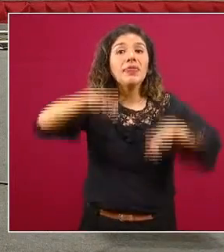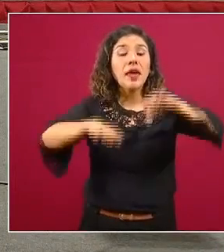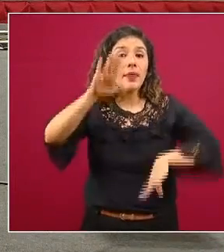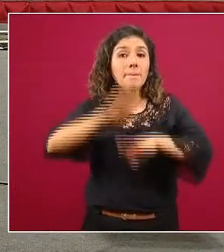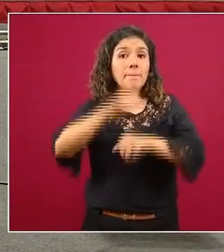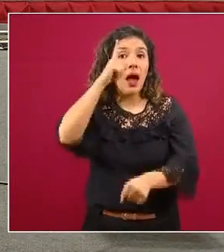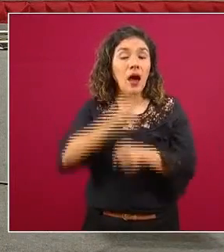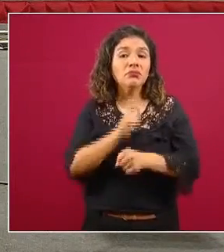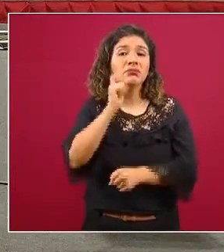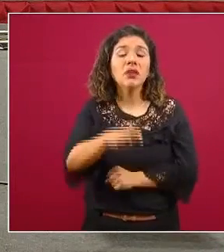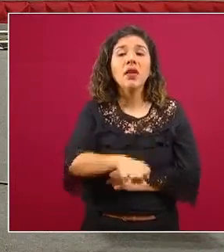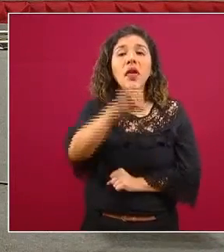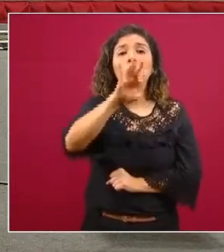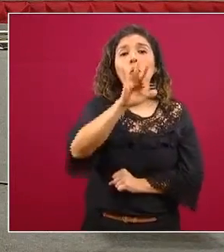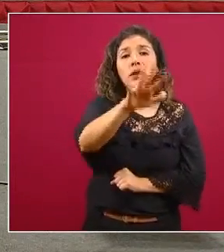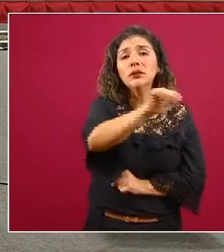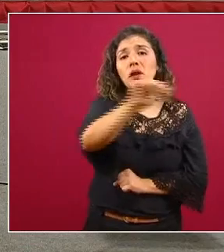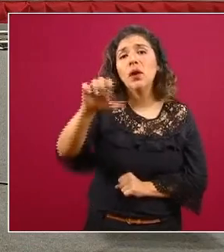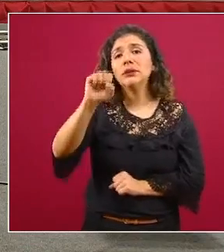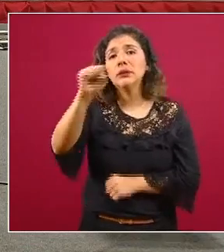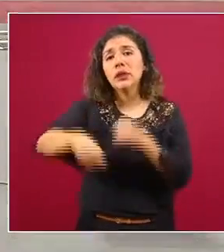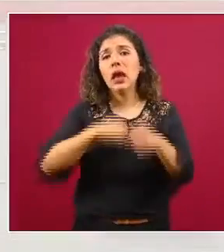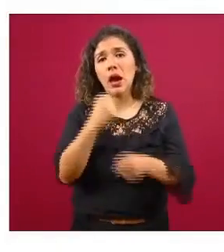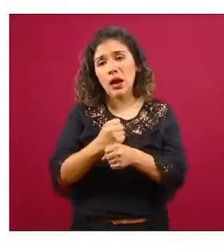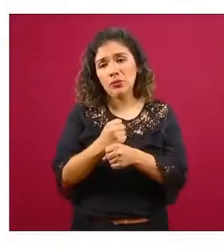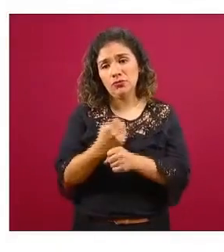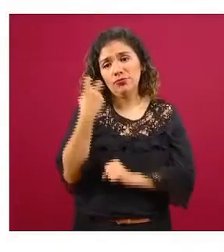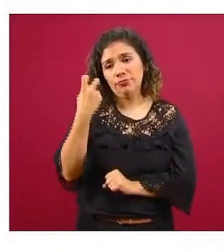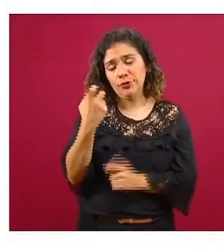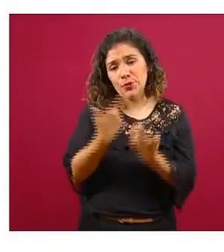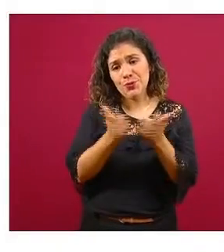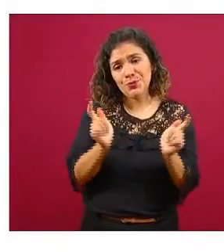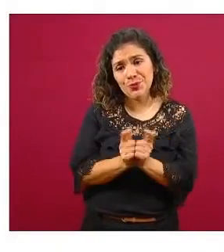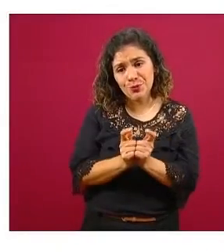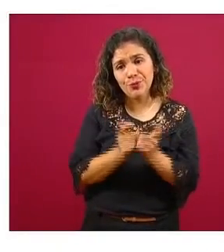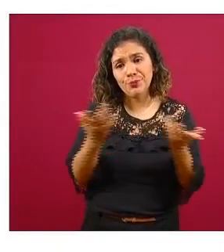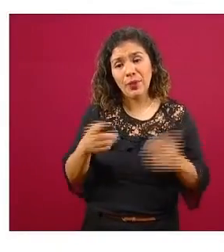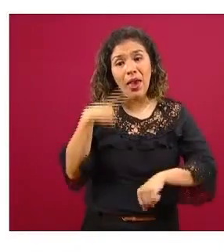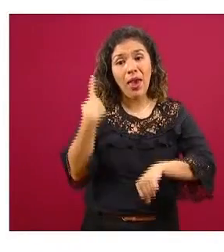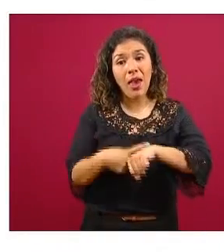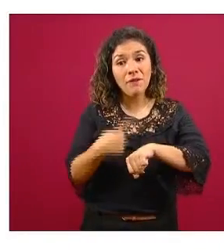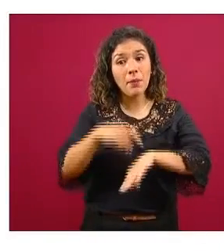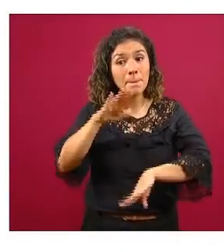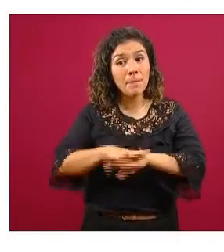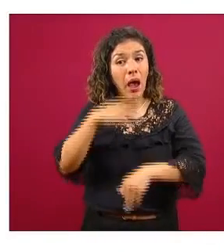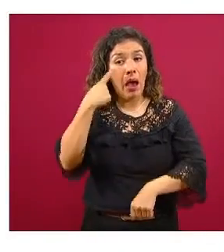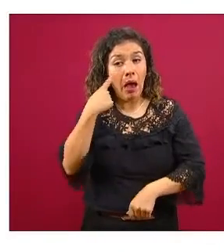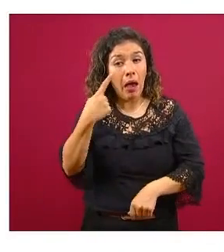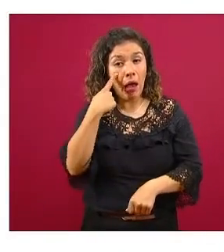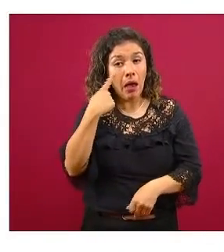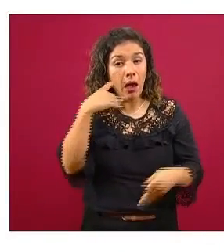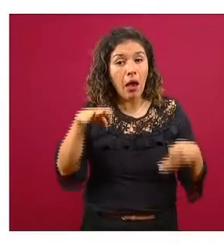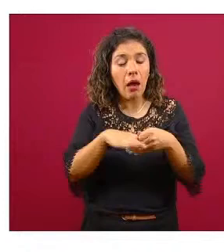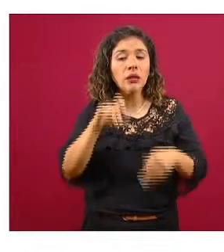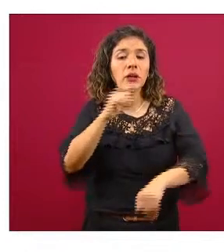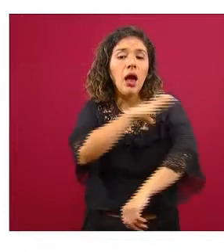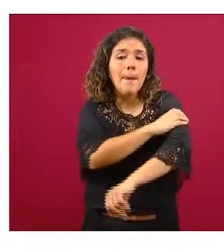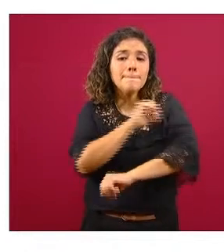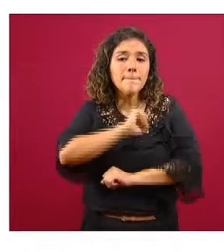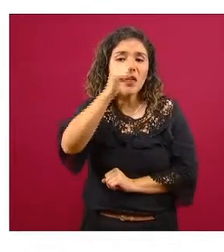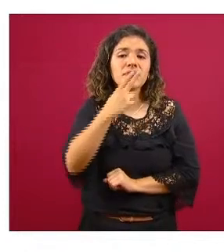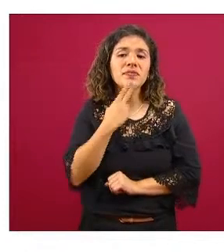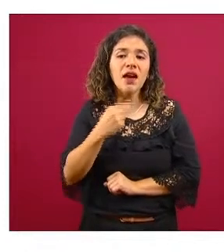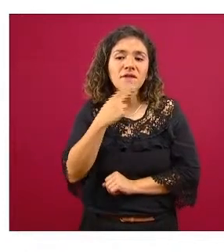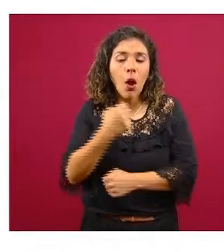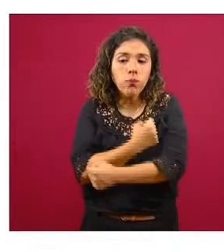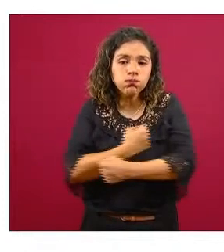impacto se encuentra entre los 45 y 60 años en este grupo las enfermedades asociadas más frecuentes fueron hipertensión diabetes y